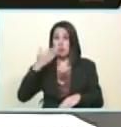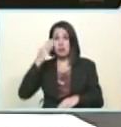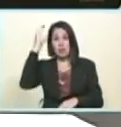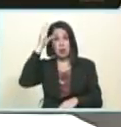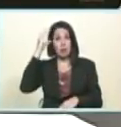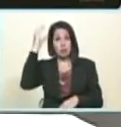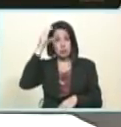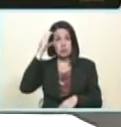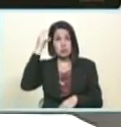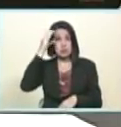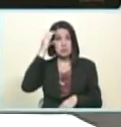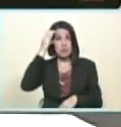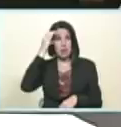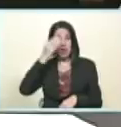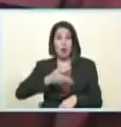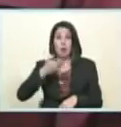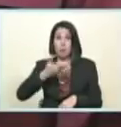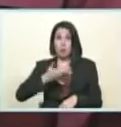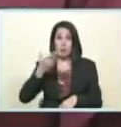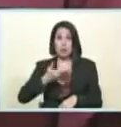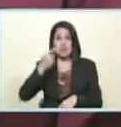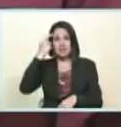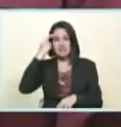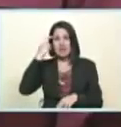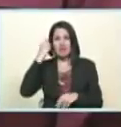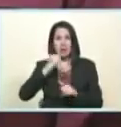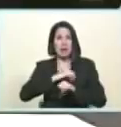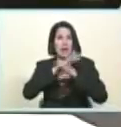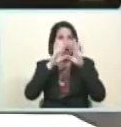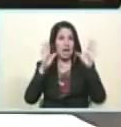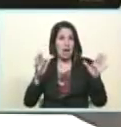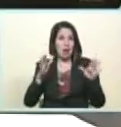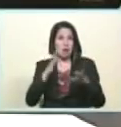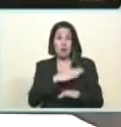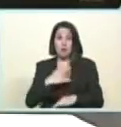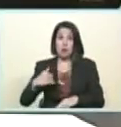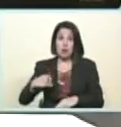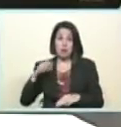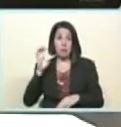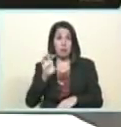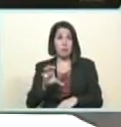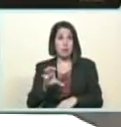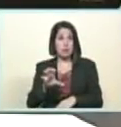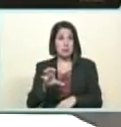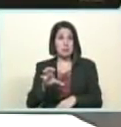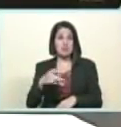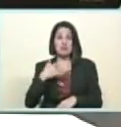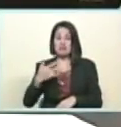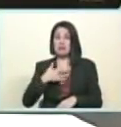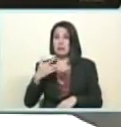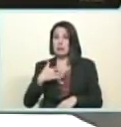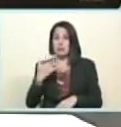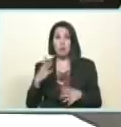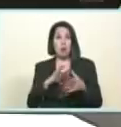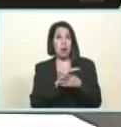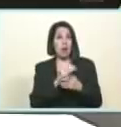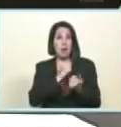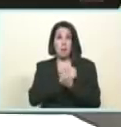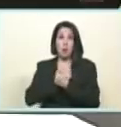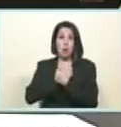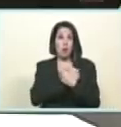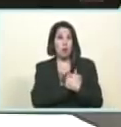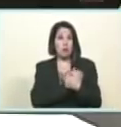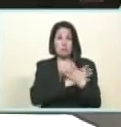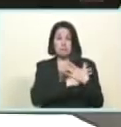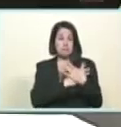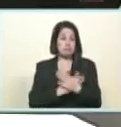que importante es saber claro lo que queremos con nuestro país que importante es sentir el amor la pasión por